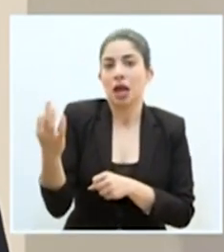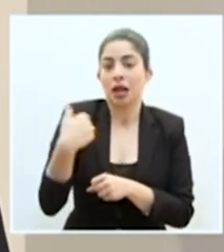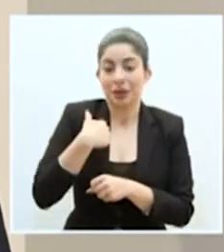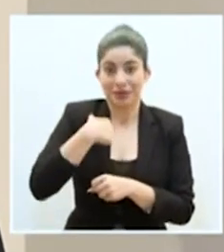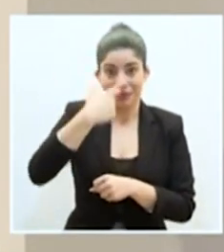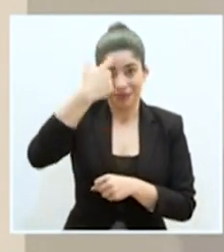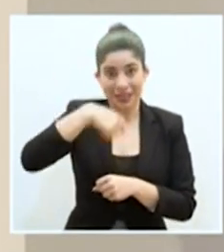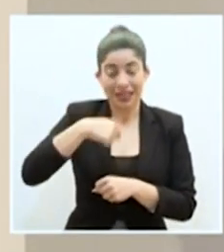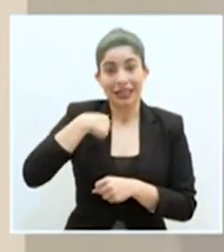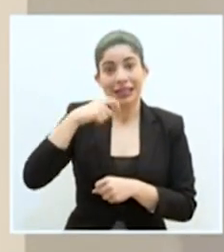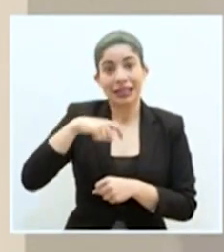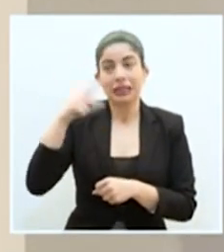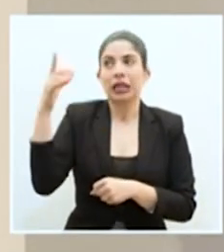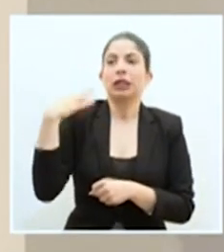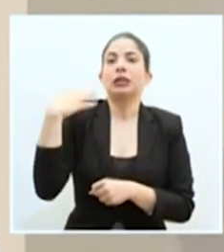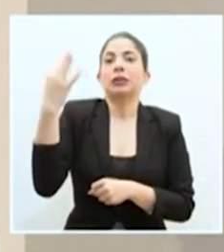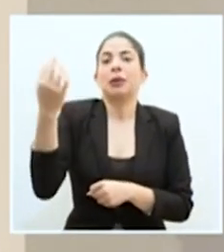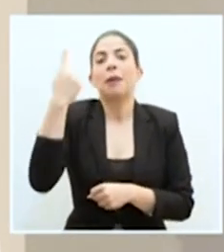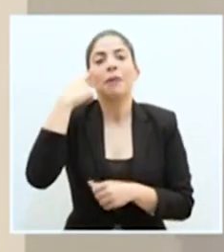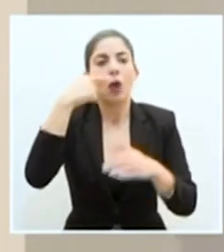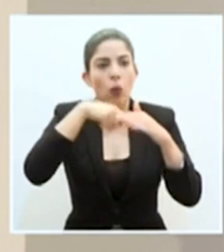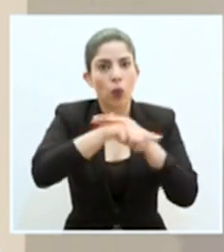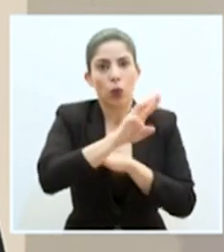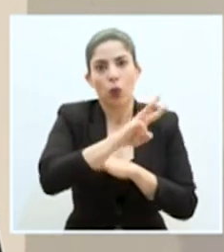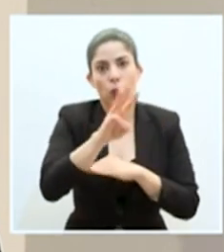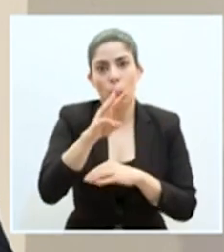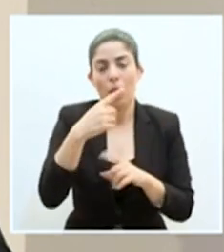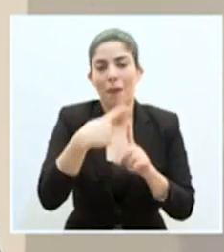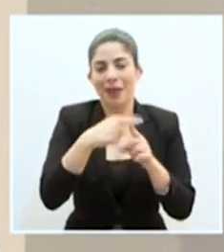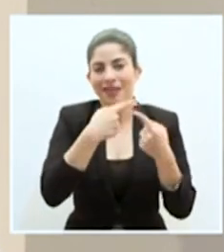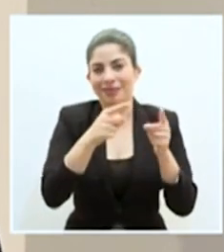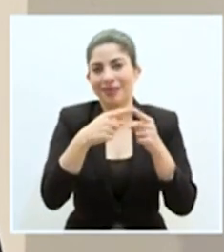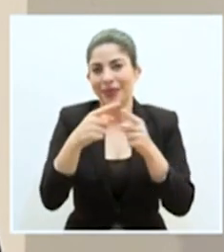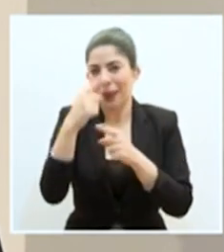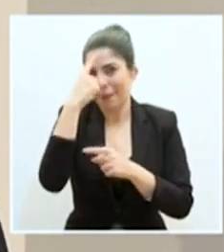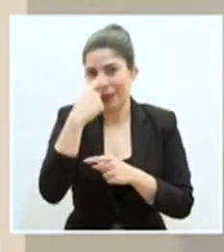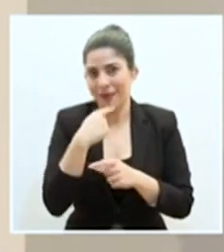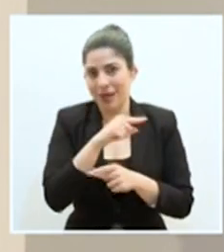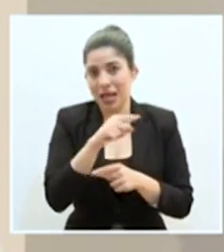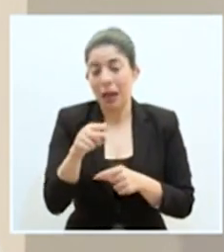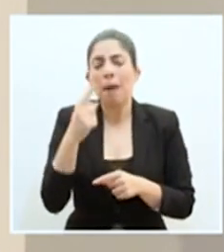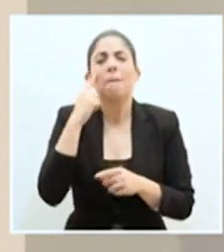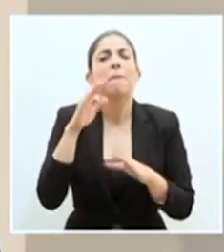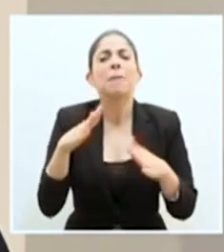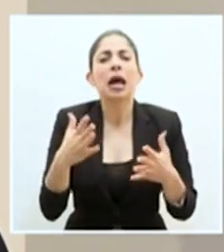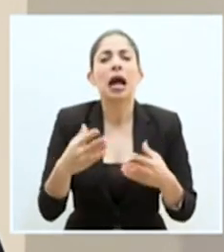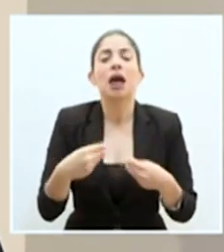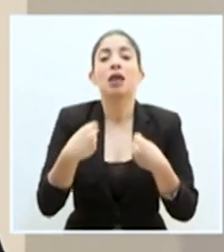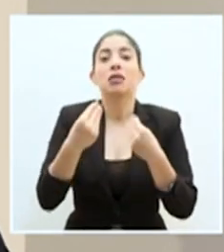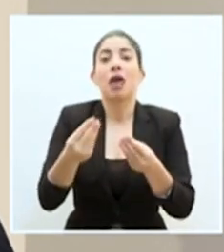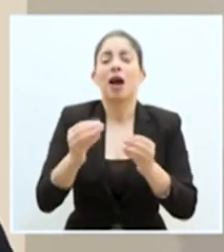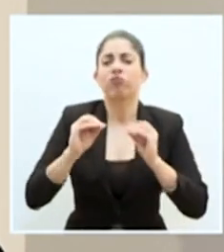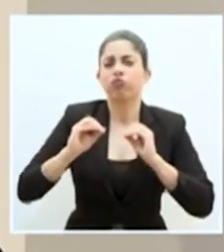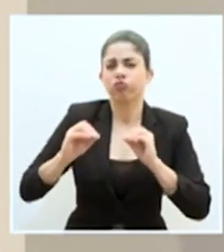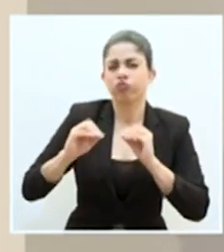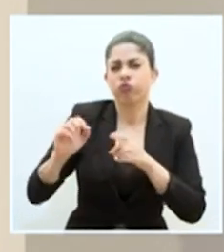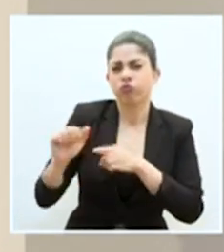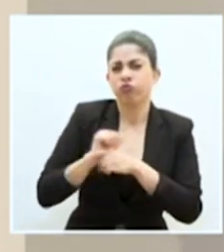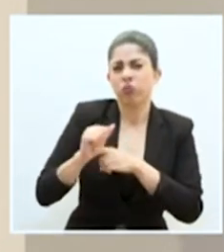personas para acceder a la plataforma y a estos perfiles. Esto lo que hará es dar la mejor capacitación